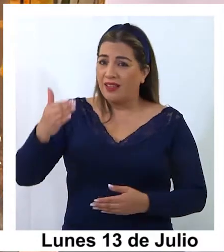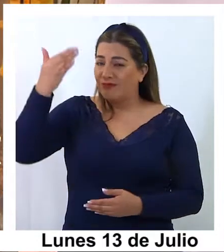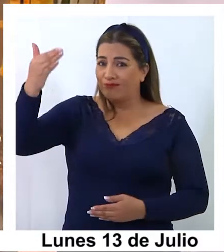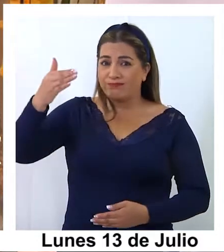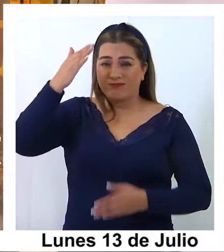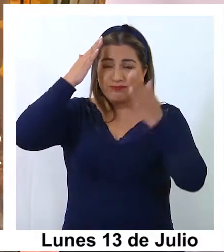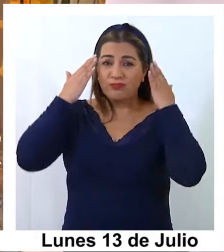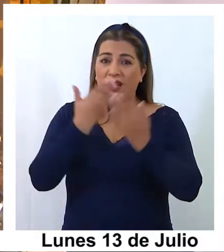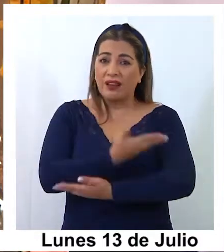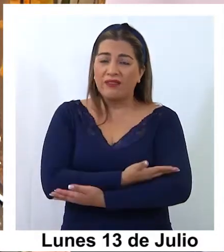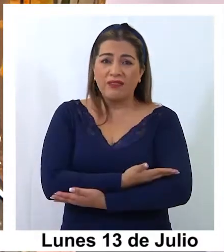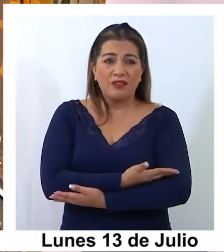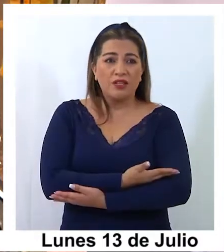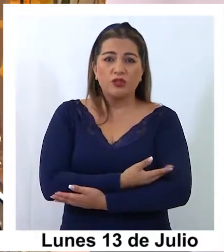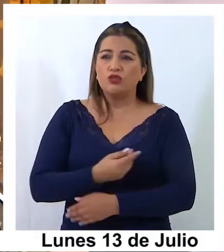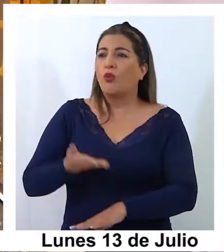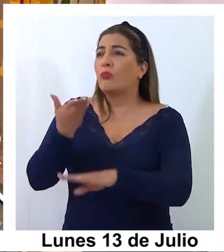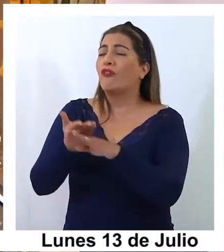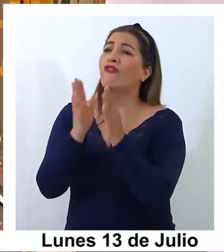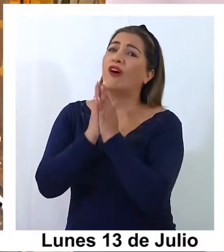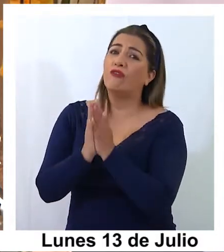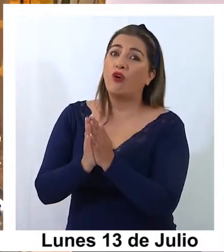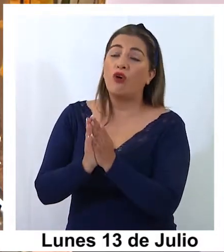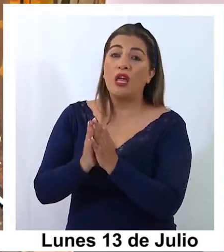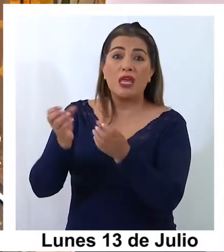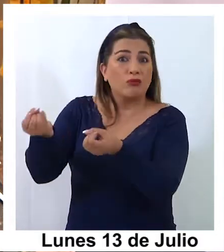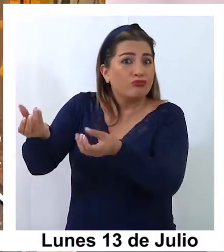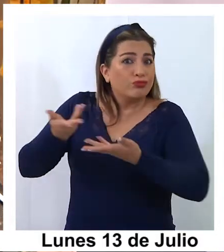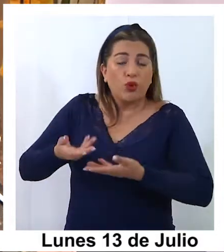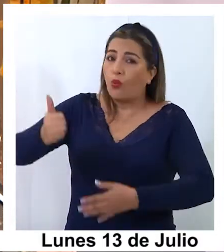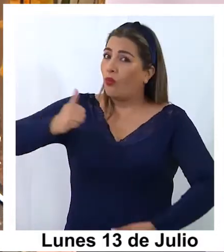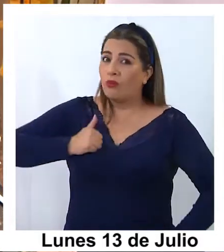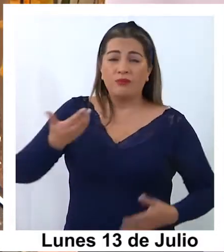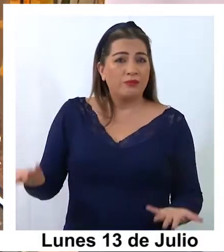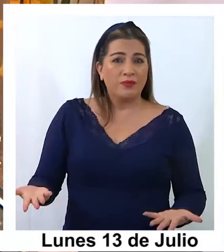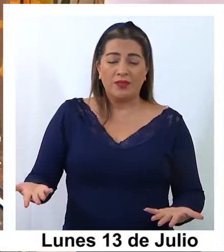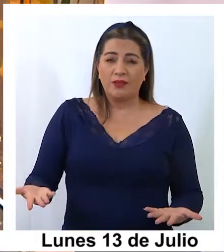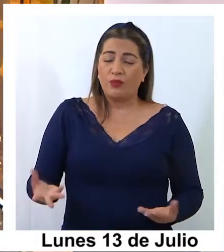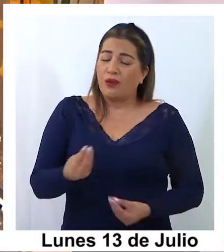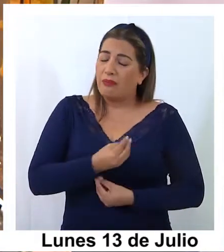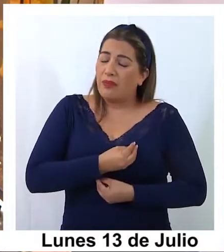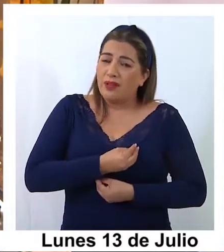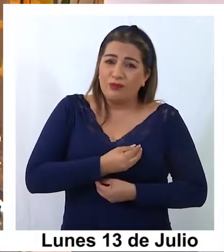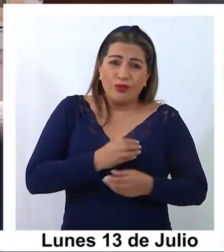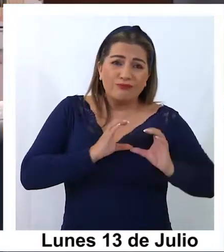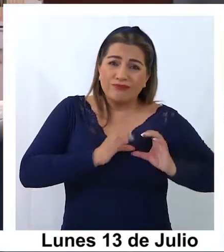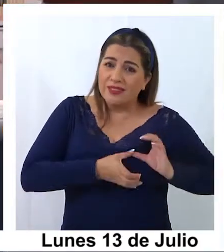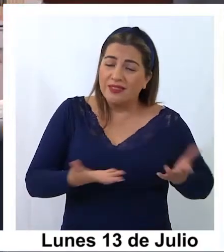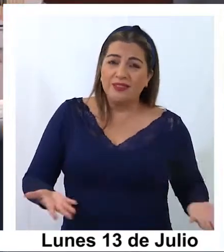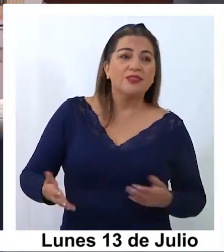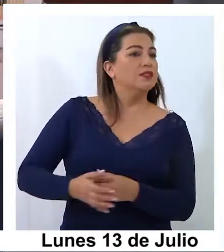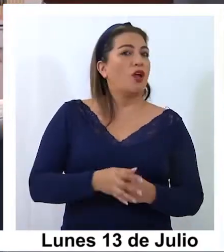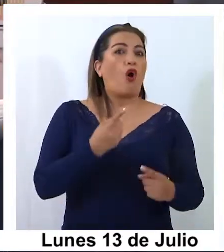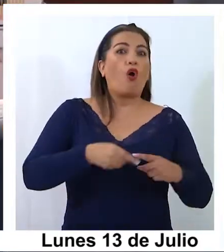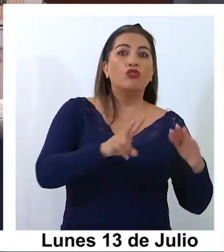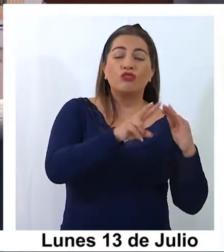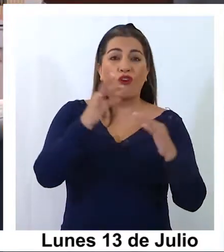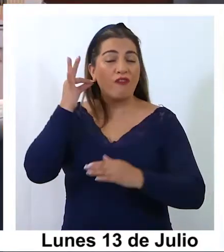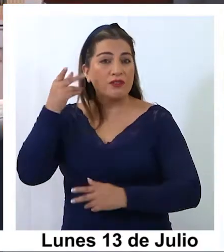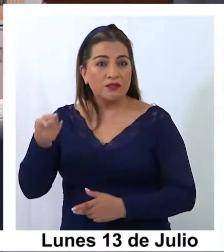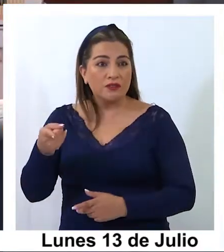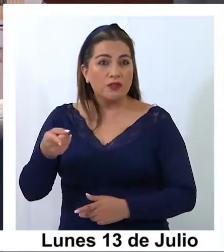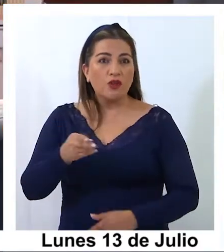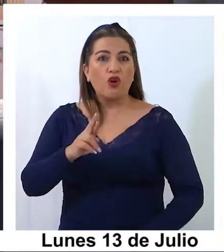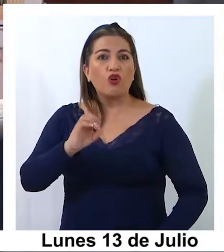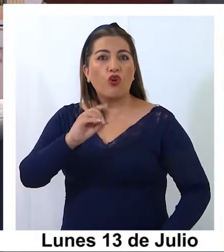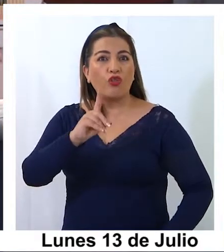china. Yo le he pedido favores, me lo ha concedido, así que es una pena muy grande que tengo. Hay otros vecinos como Rodolfo,